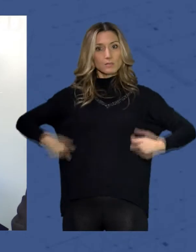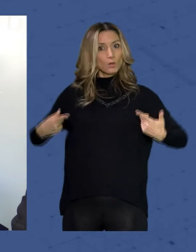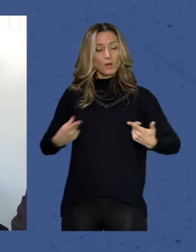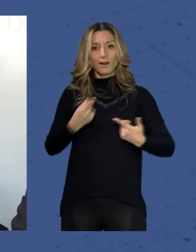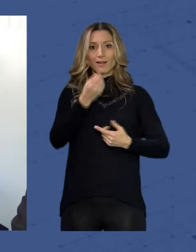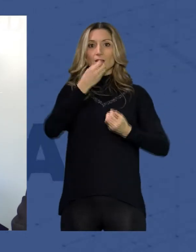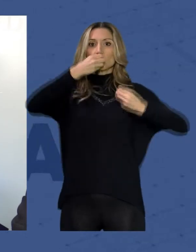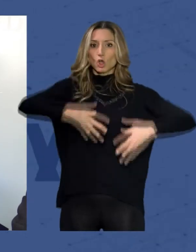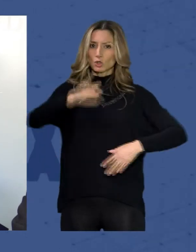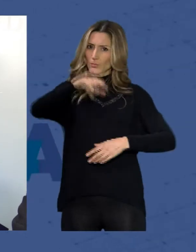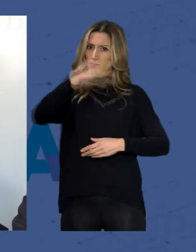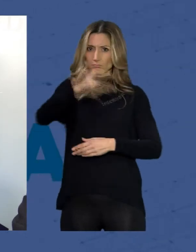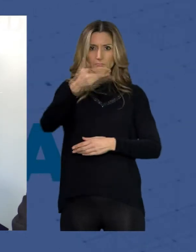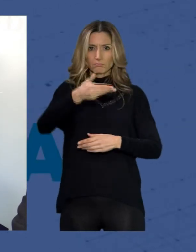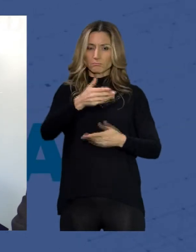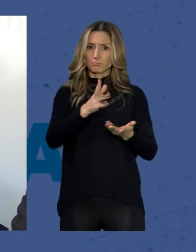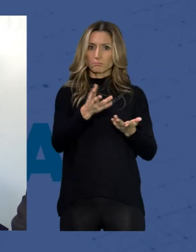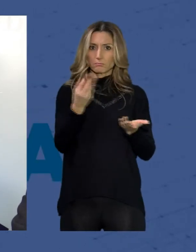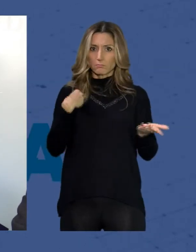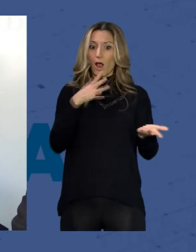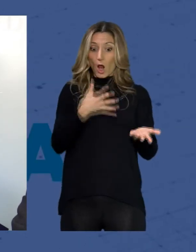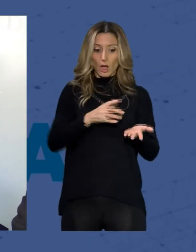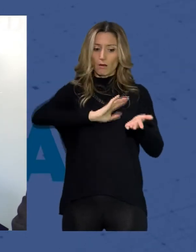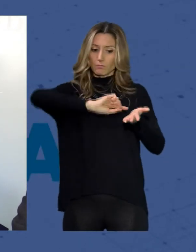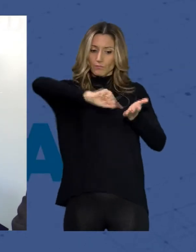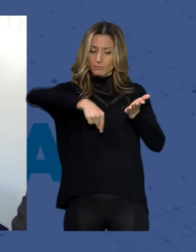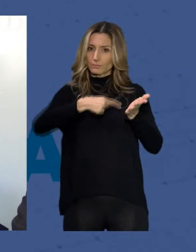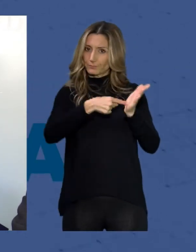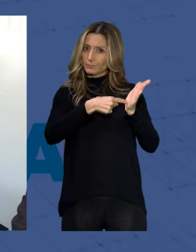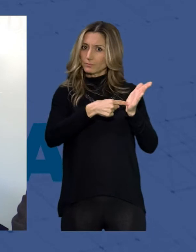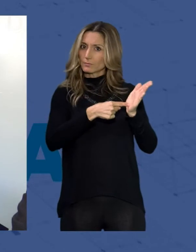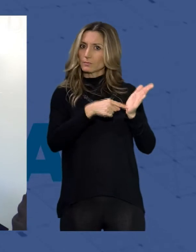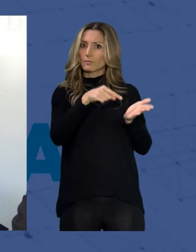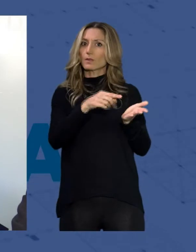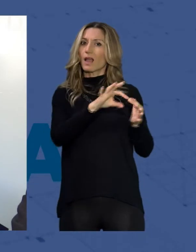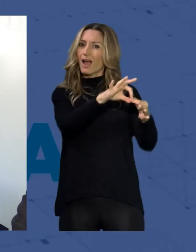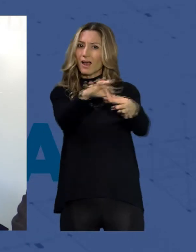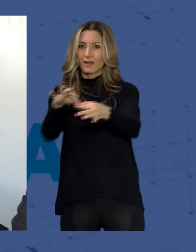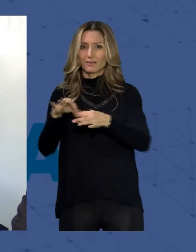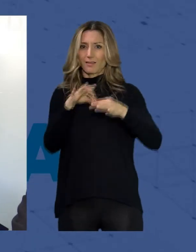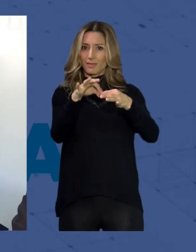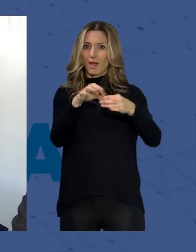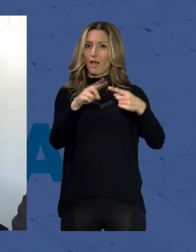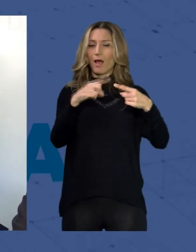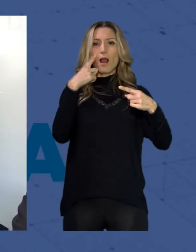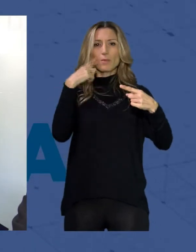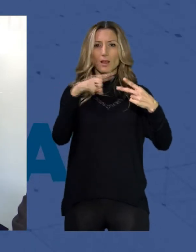que supone lo que ahora mismo acabamos de materializar y es una alianza conjunta entre Almería